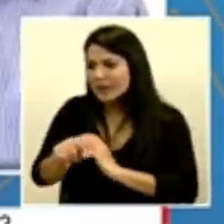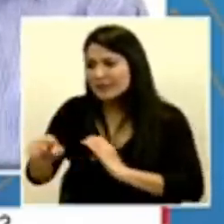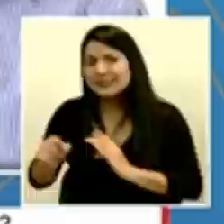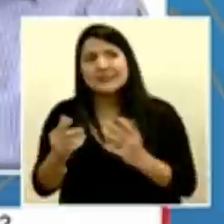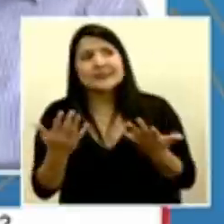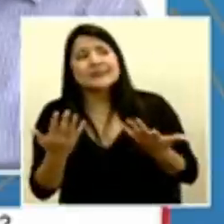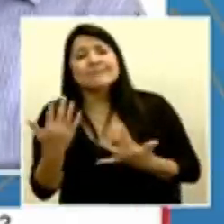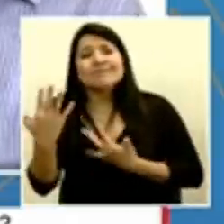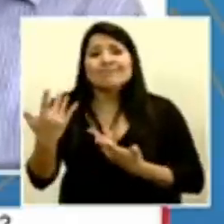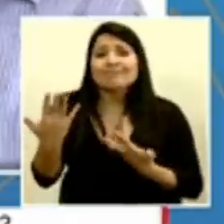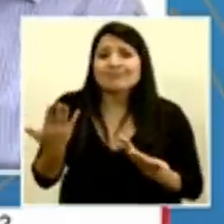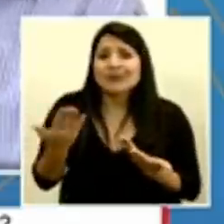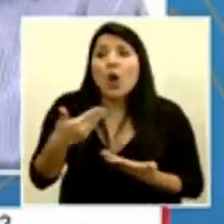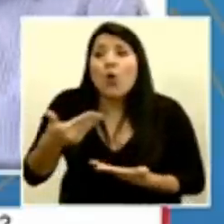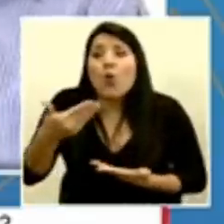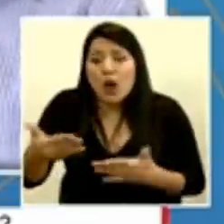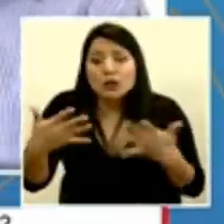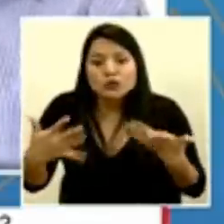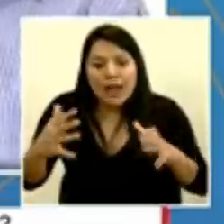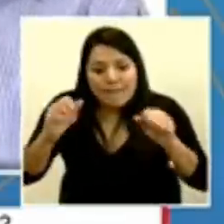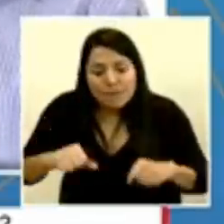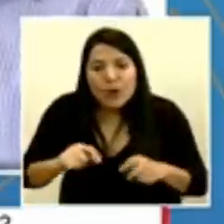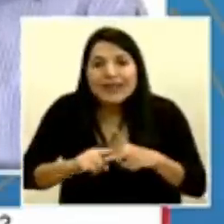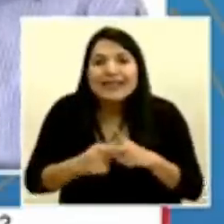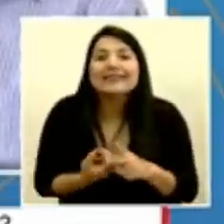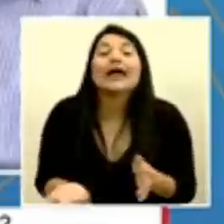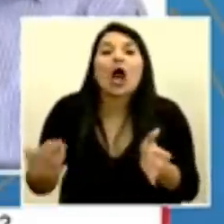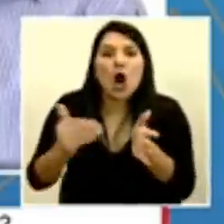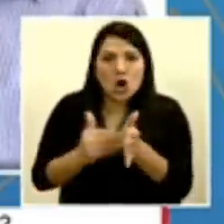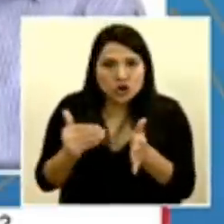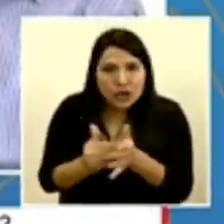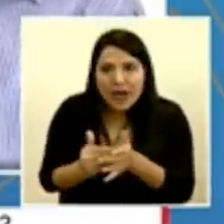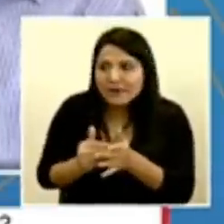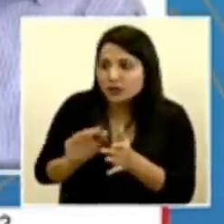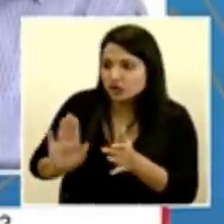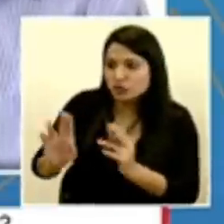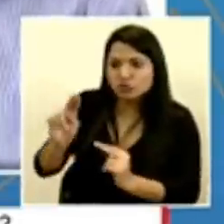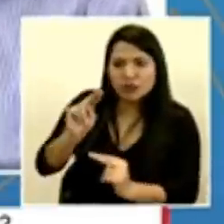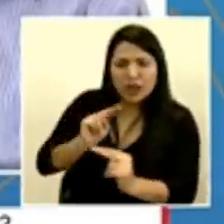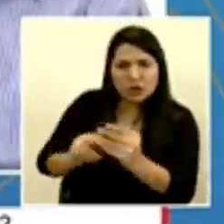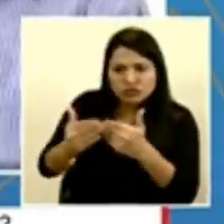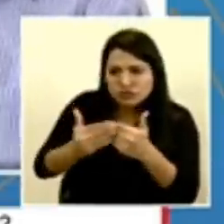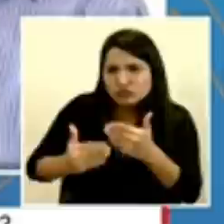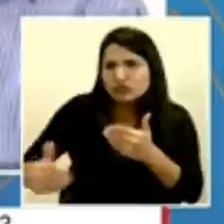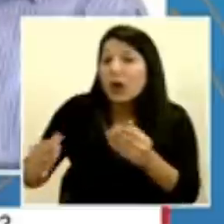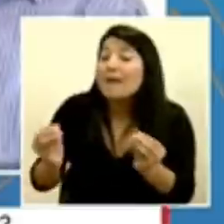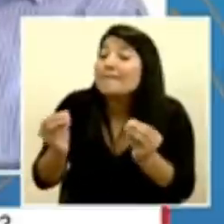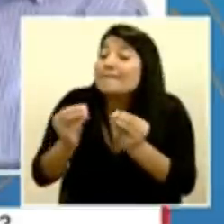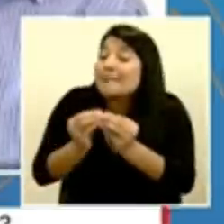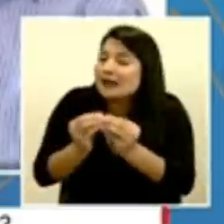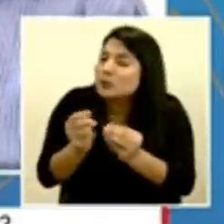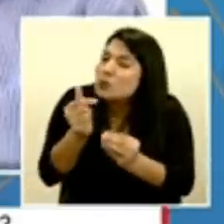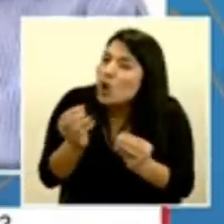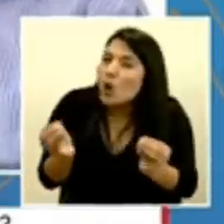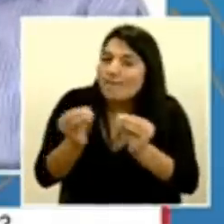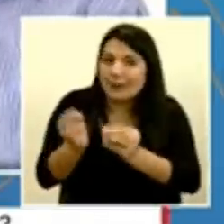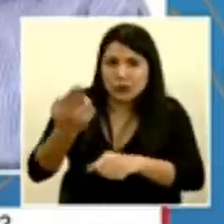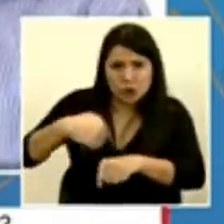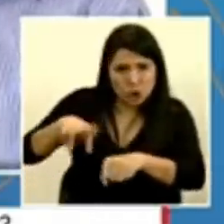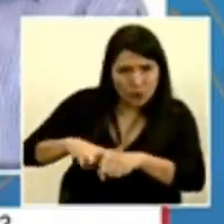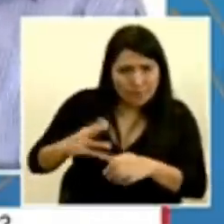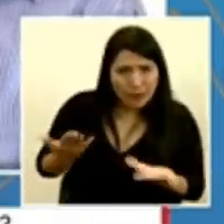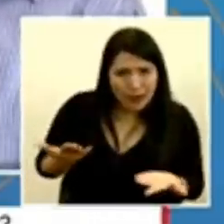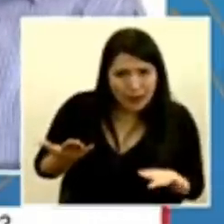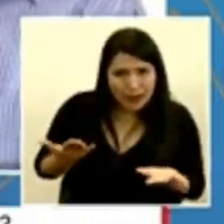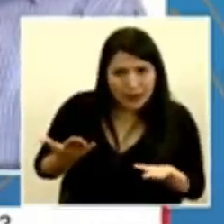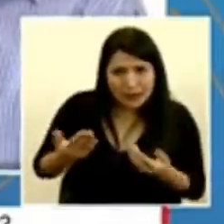sanitarias? ¿Cuándo se podrá iniciar nuevamente con una actividad económica un poco más normal? ¿Tendremos en